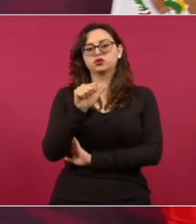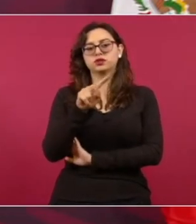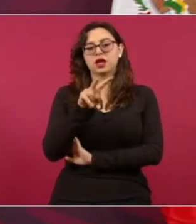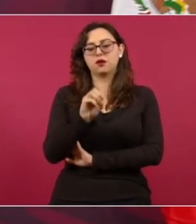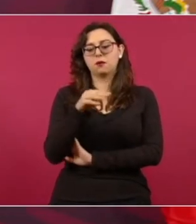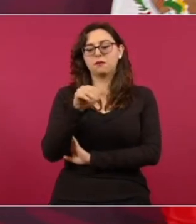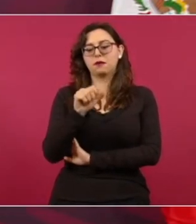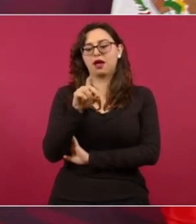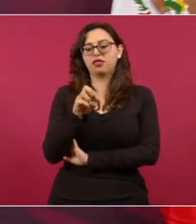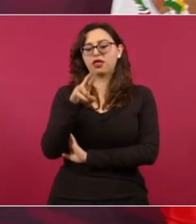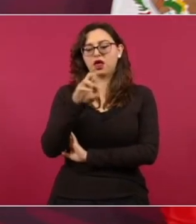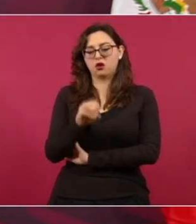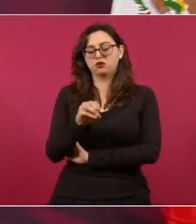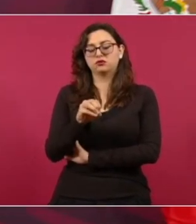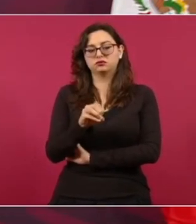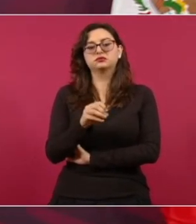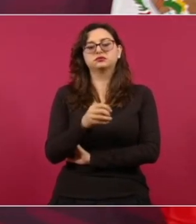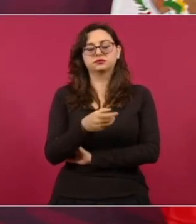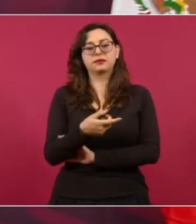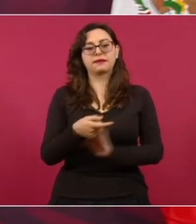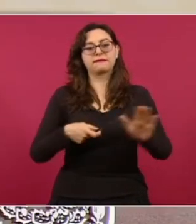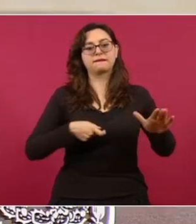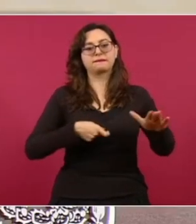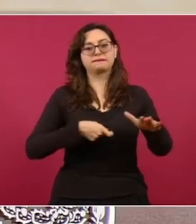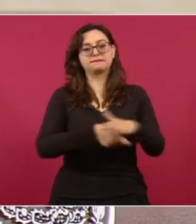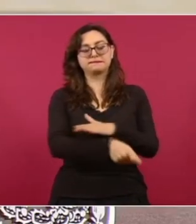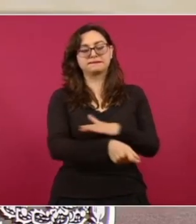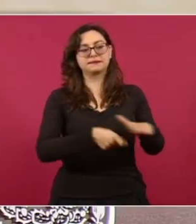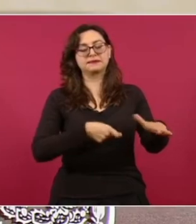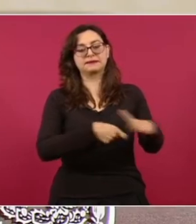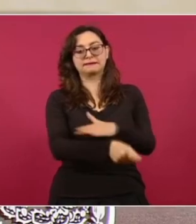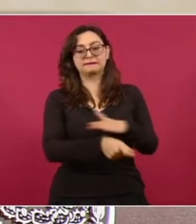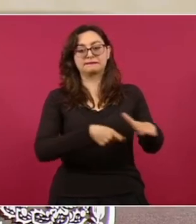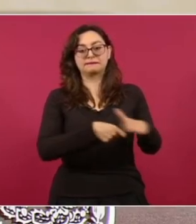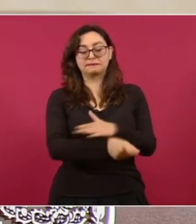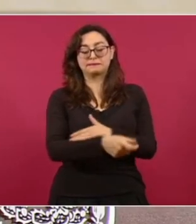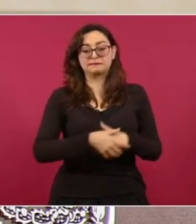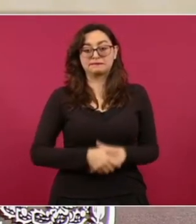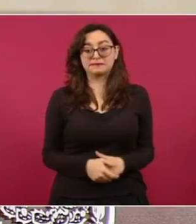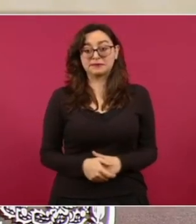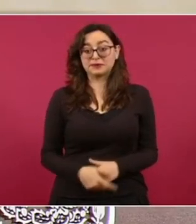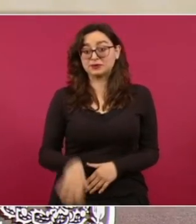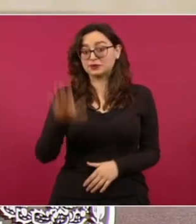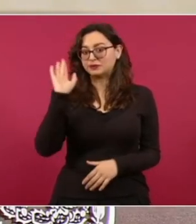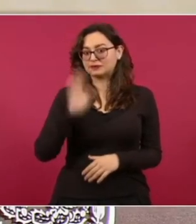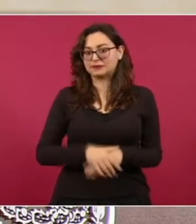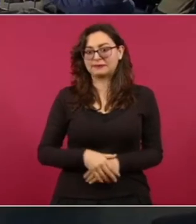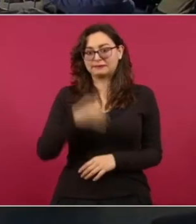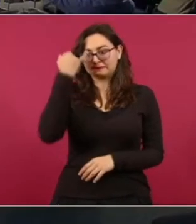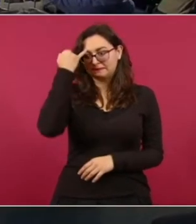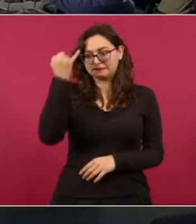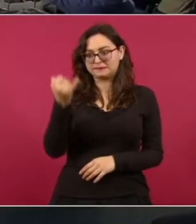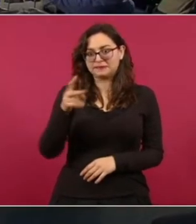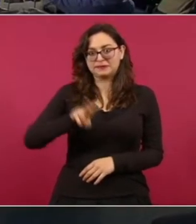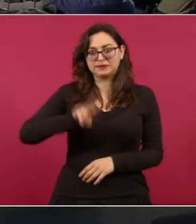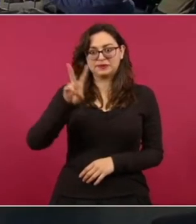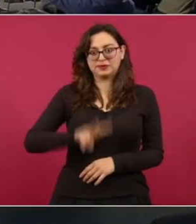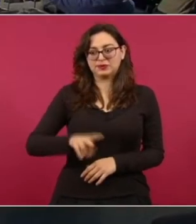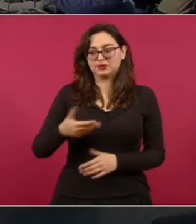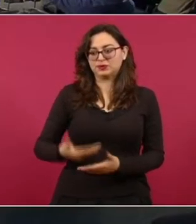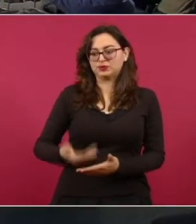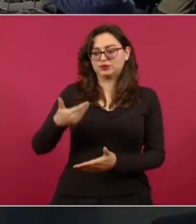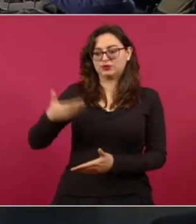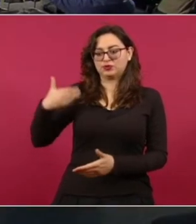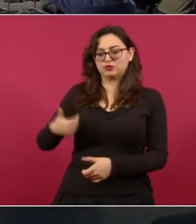Imagínense lo que estaría pensando ese mártir. Gustavo Madero, su abuelo,